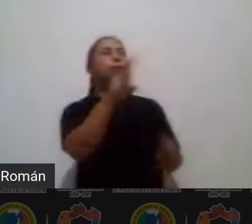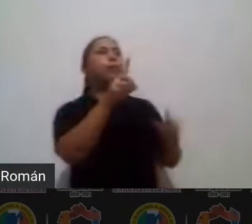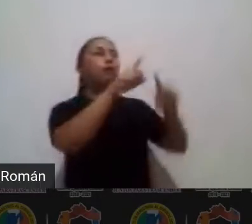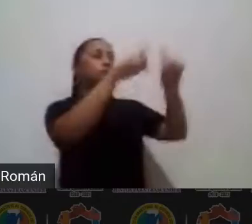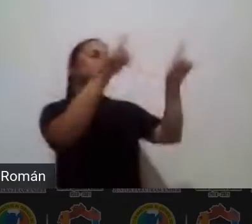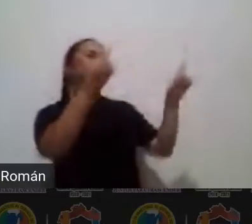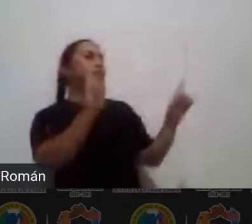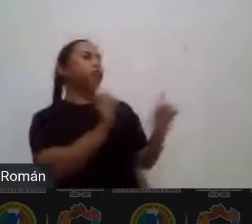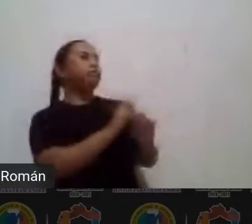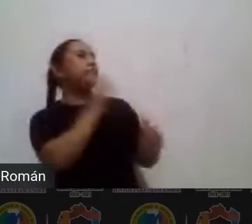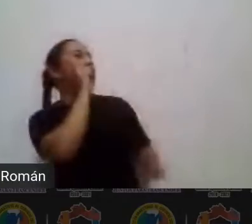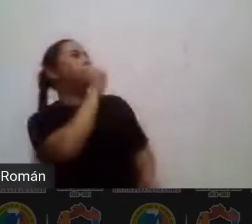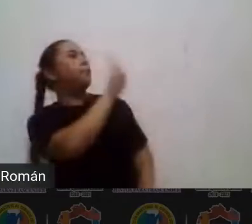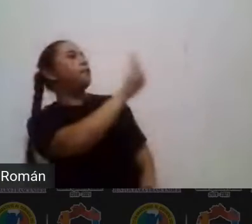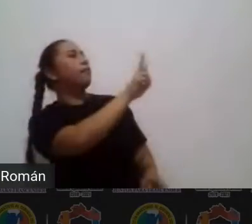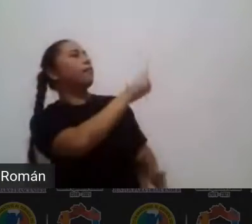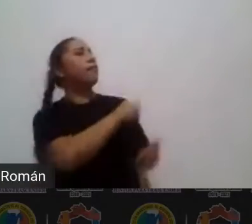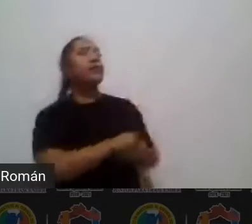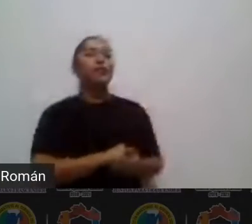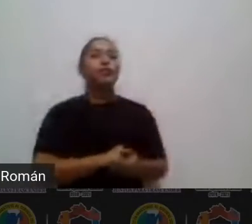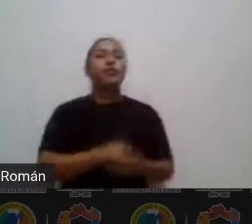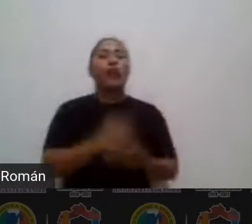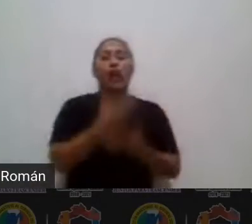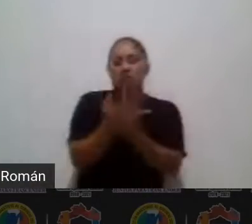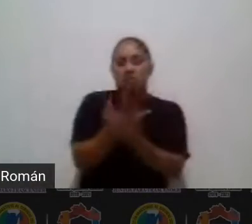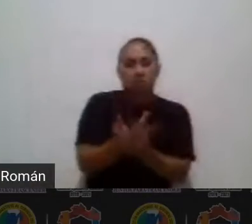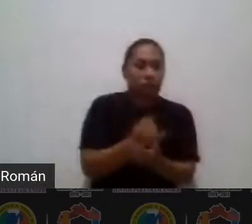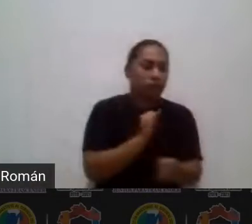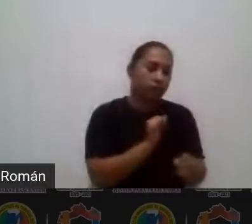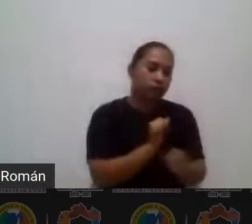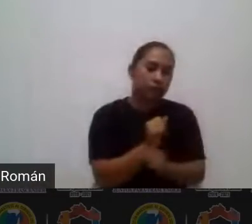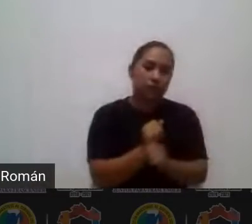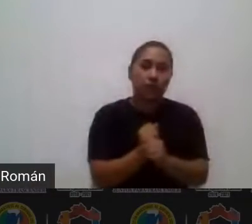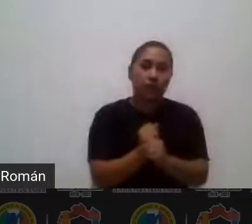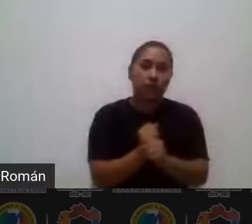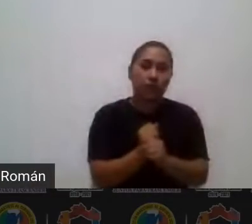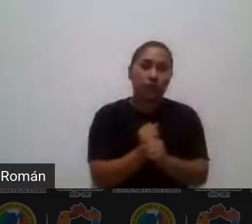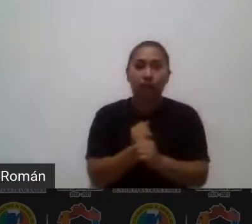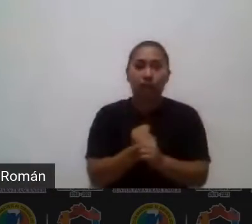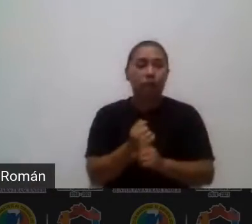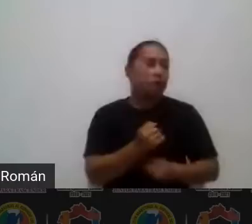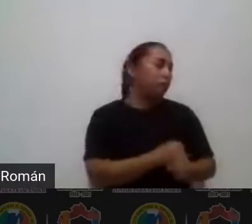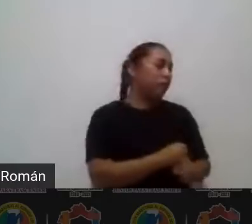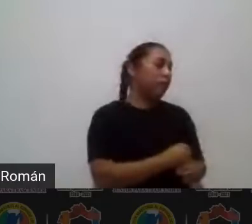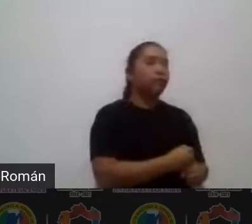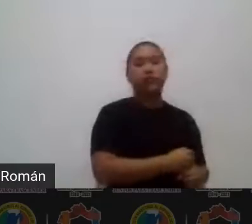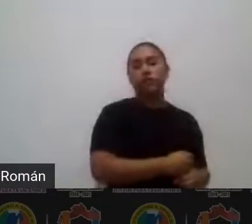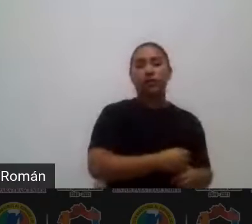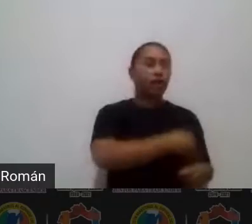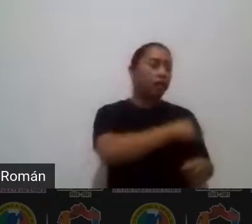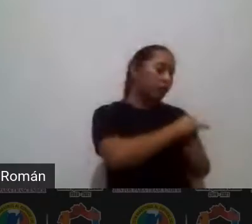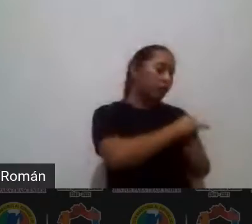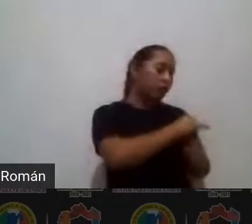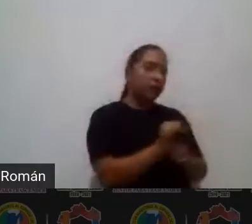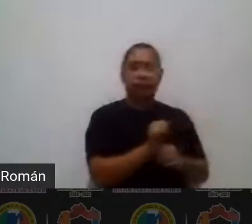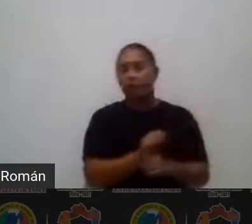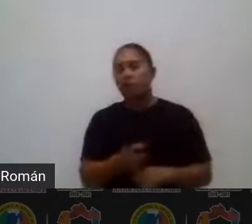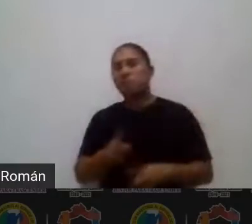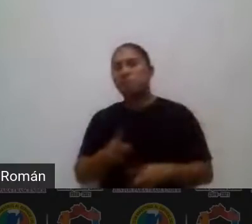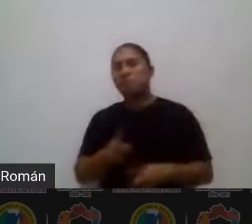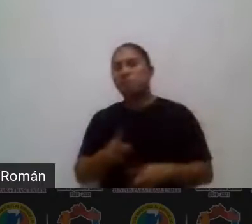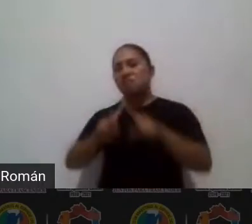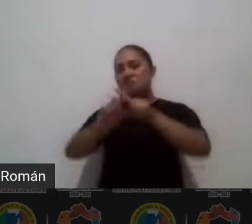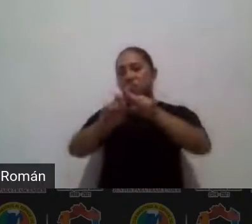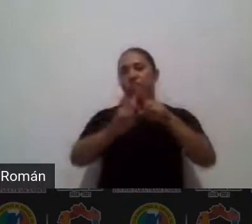a un rato para buscar información para colaborar en esta investigación de un fenómeno x todos tienen